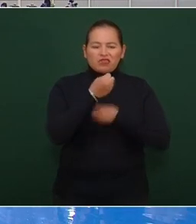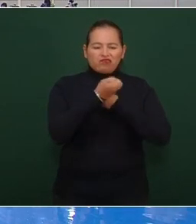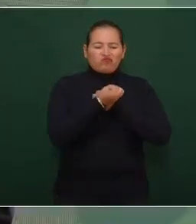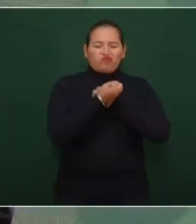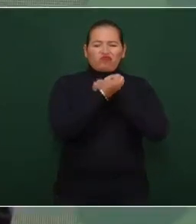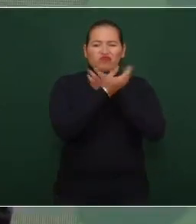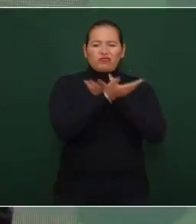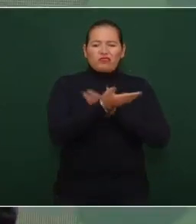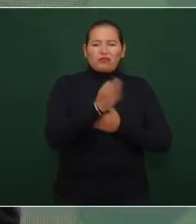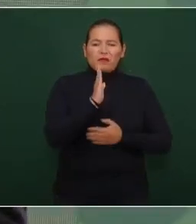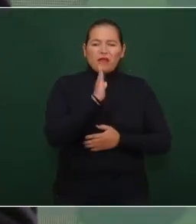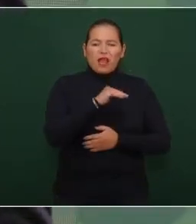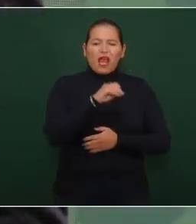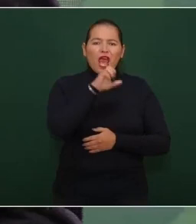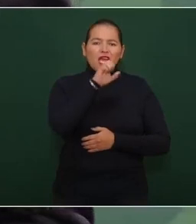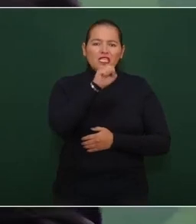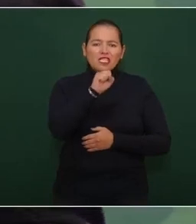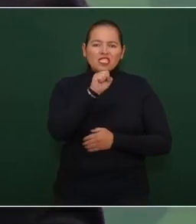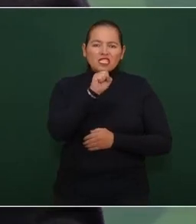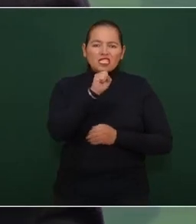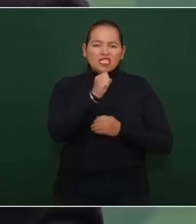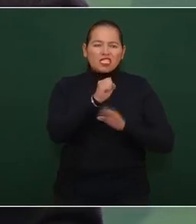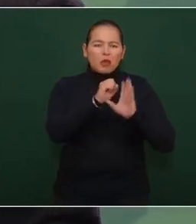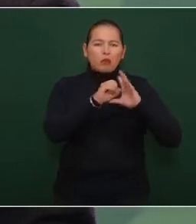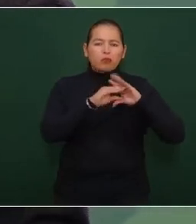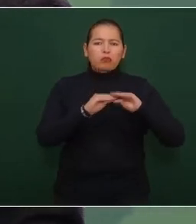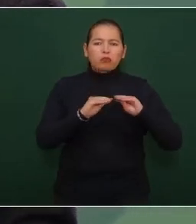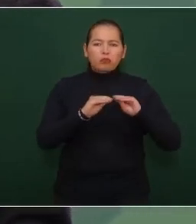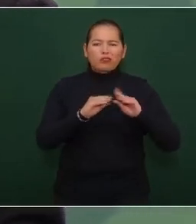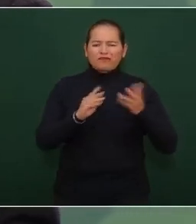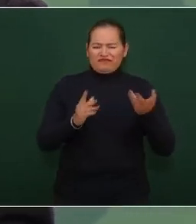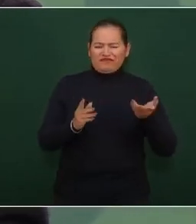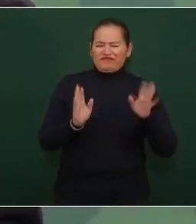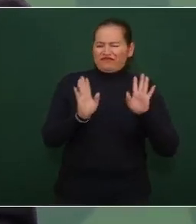desde luego que no hablamos inglés